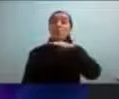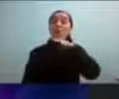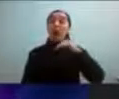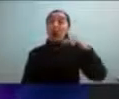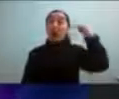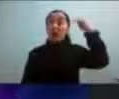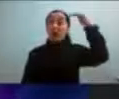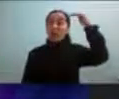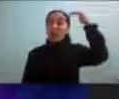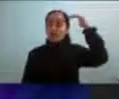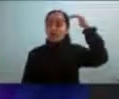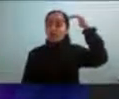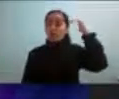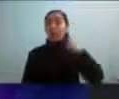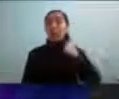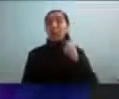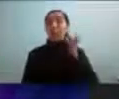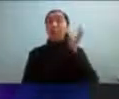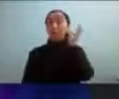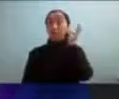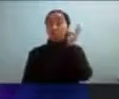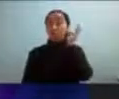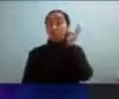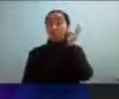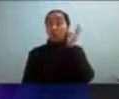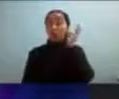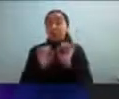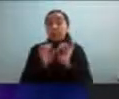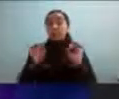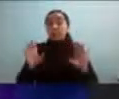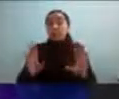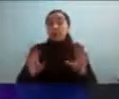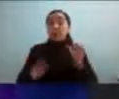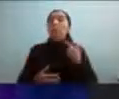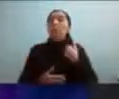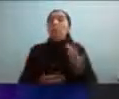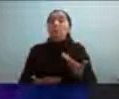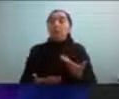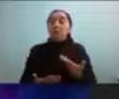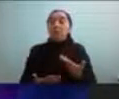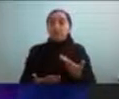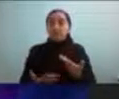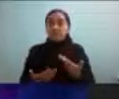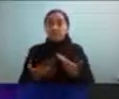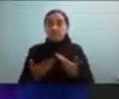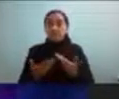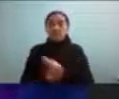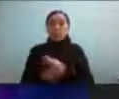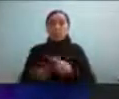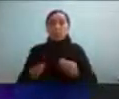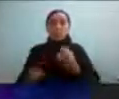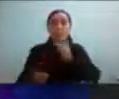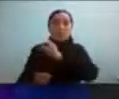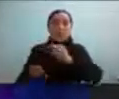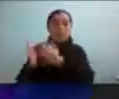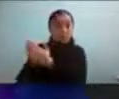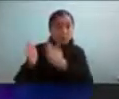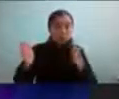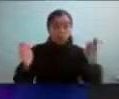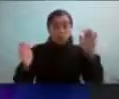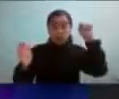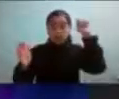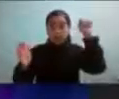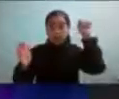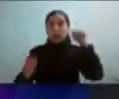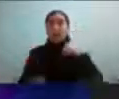de las mujeres porque así como muchas personas en el espectro autista aprenden